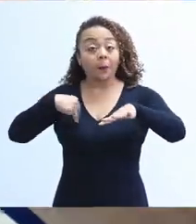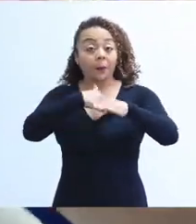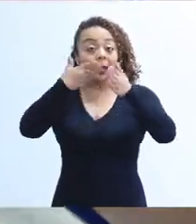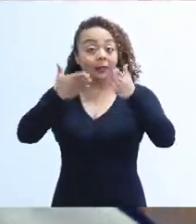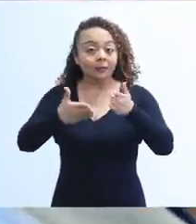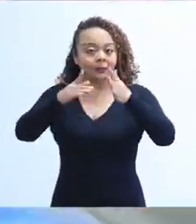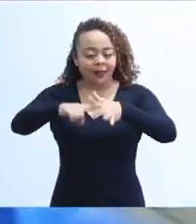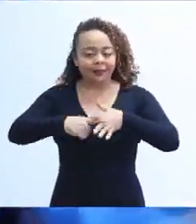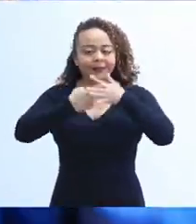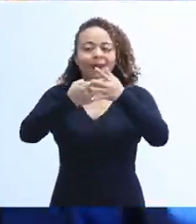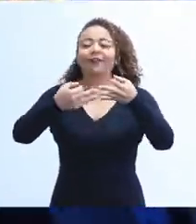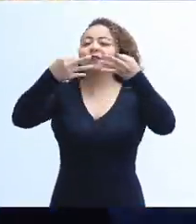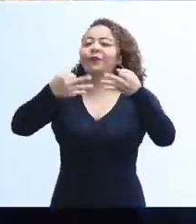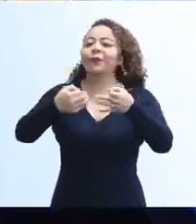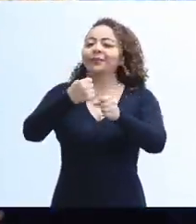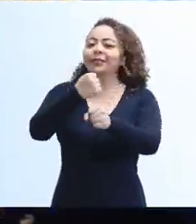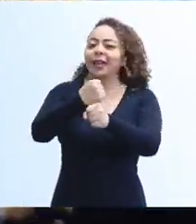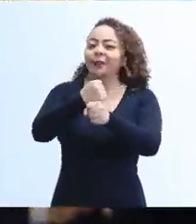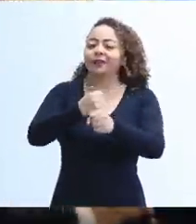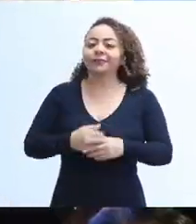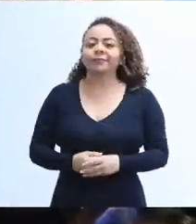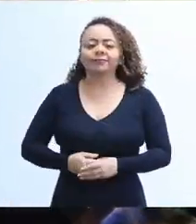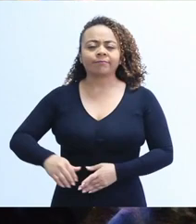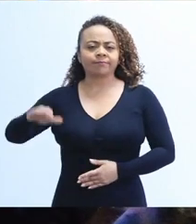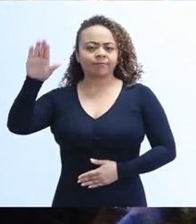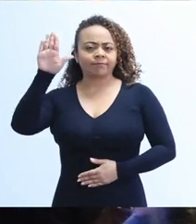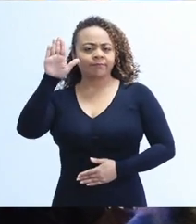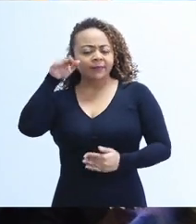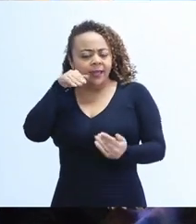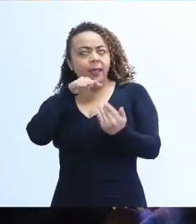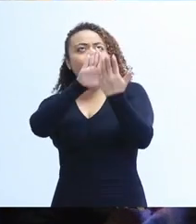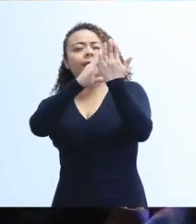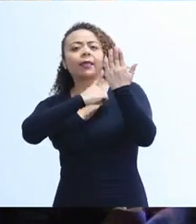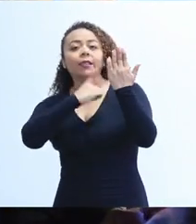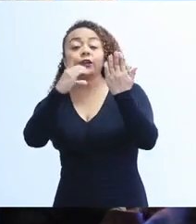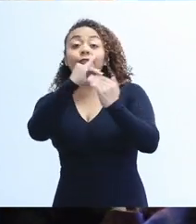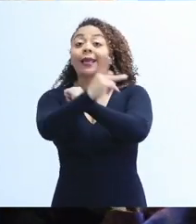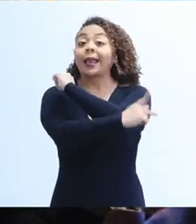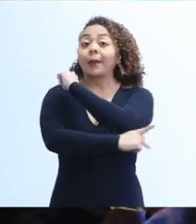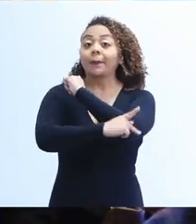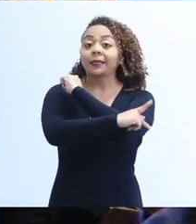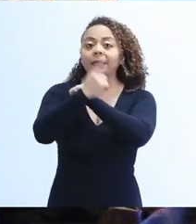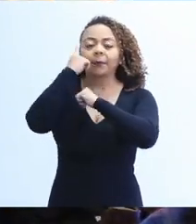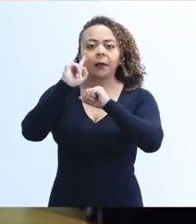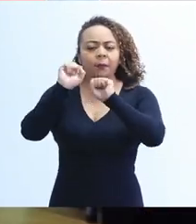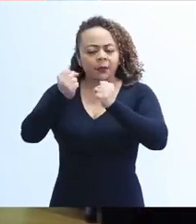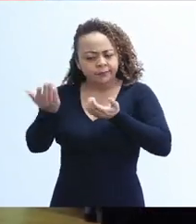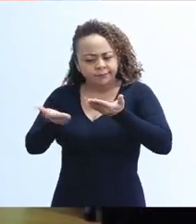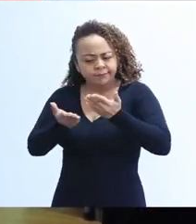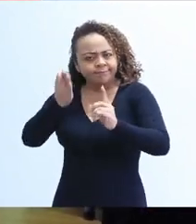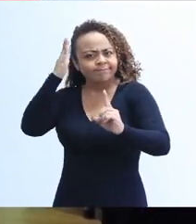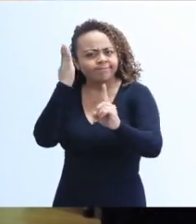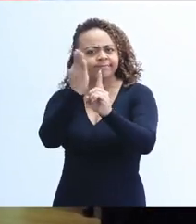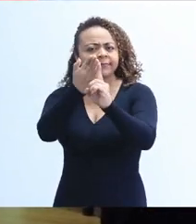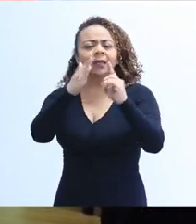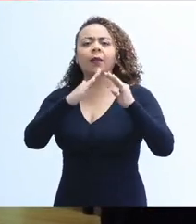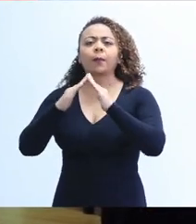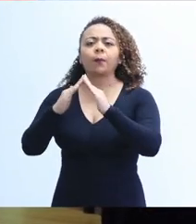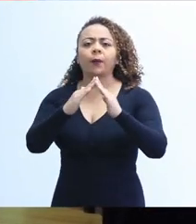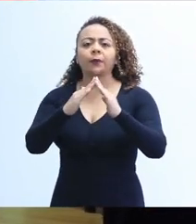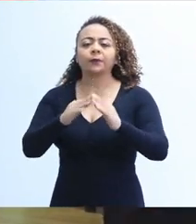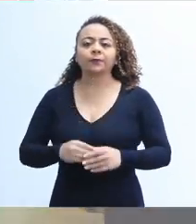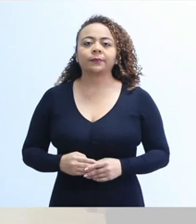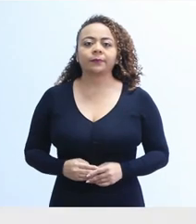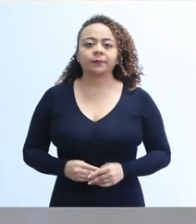iniciaron formalmente sus labores, juramentándose ante Dios y la patria para servir fielmente al pueblo.